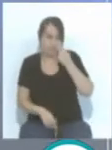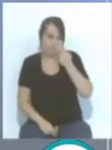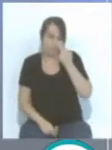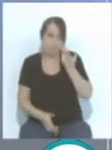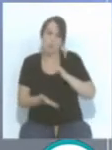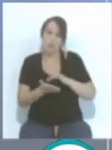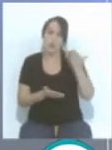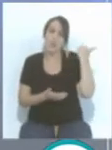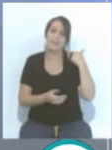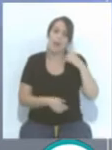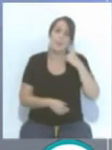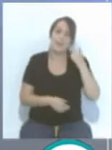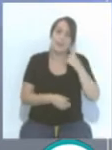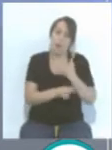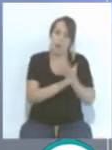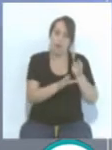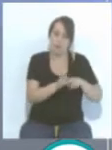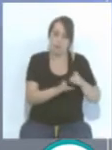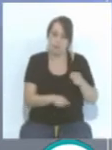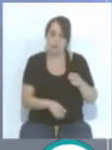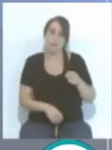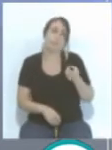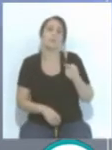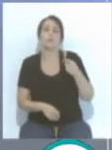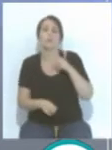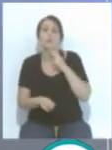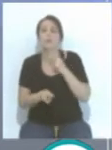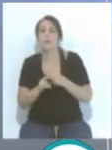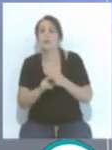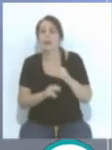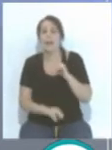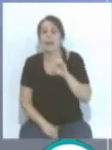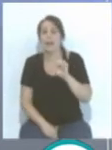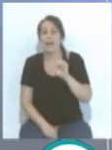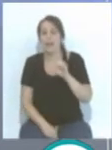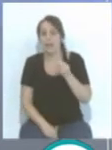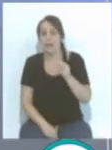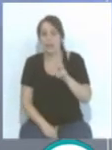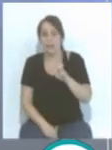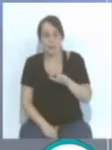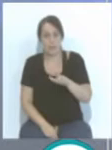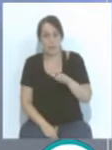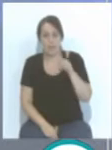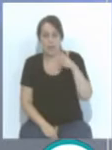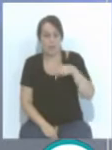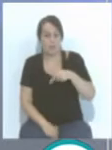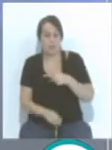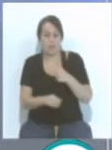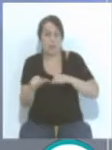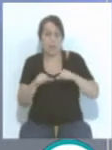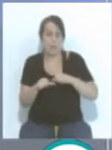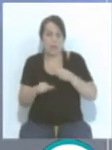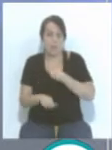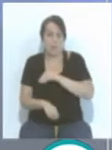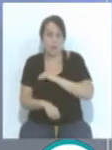al Almería, el jeque no permitió que jugaran aquí en la Liga Española,